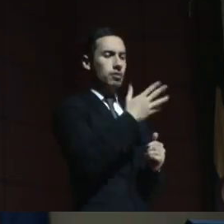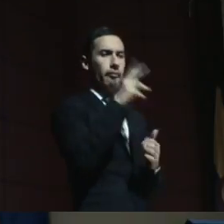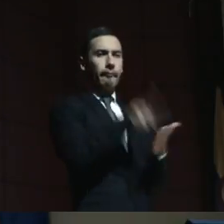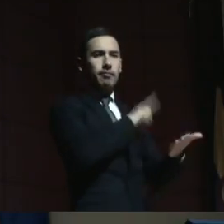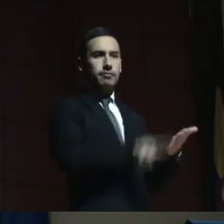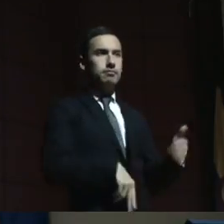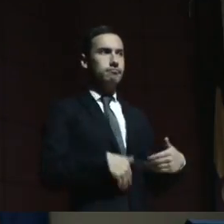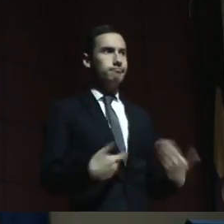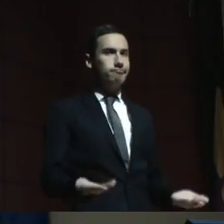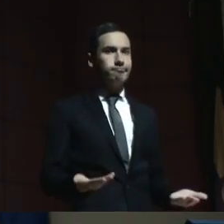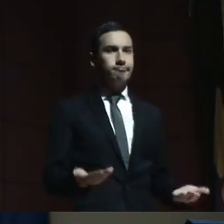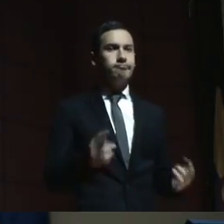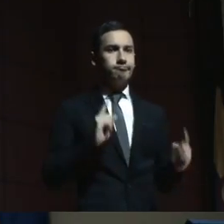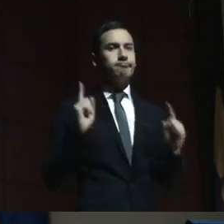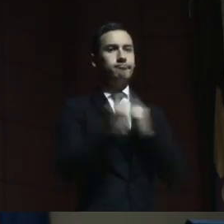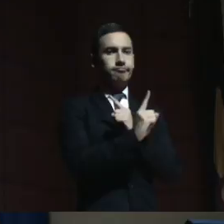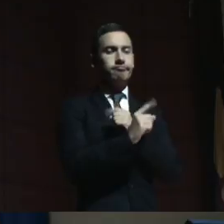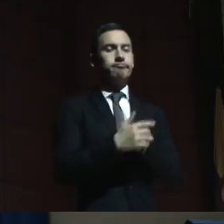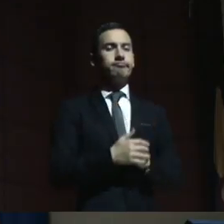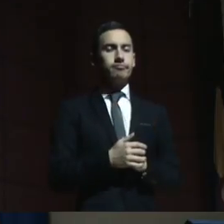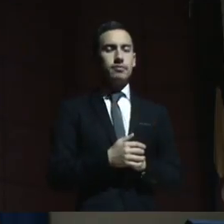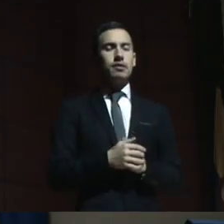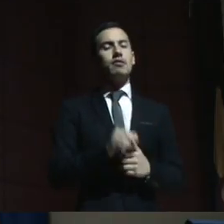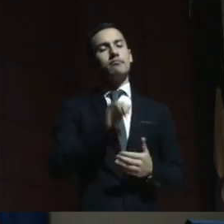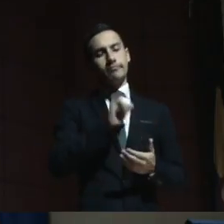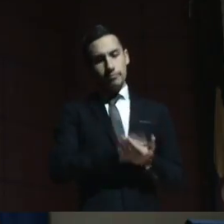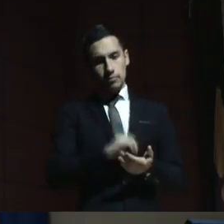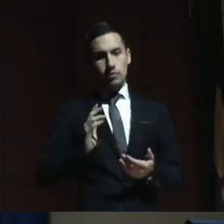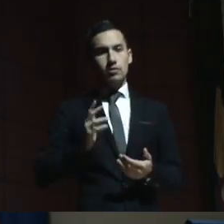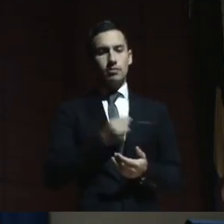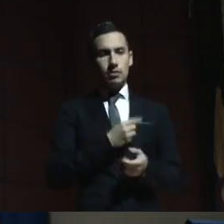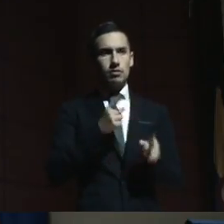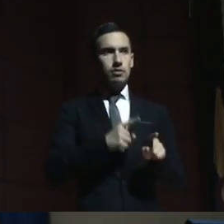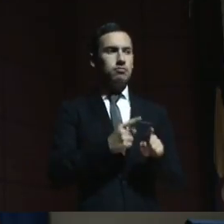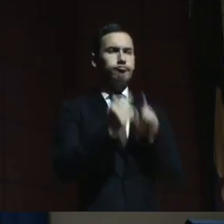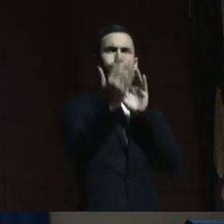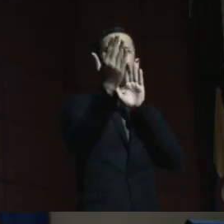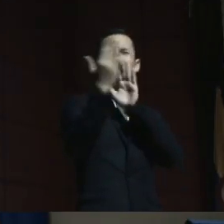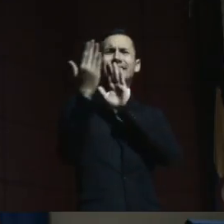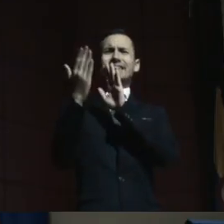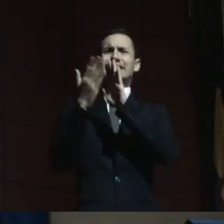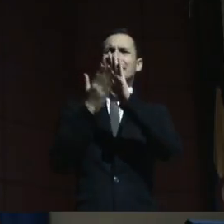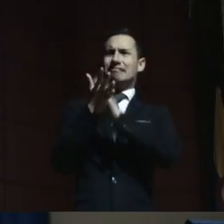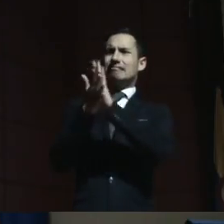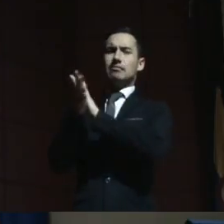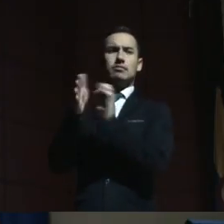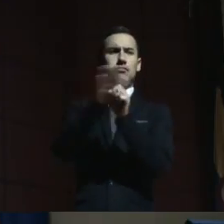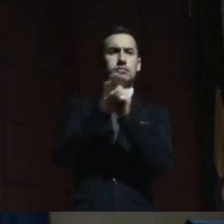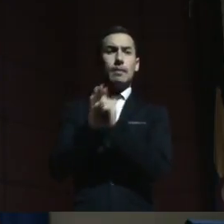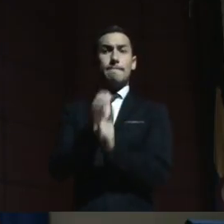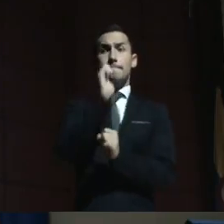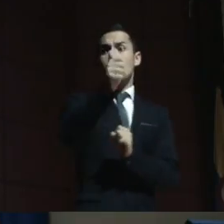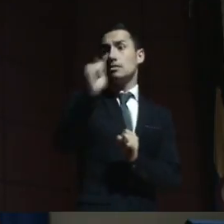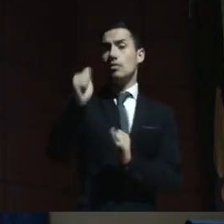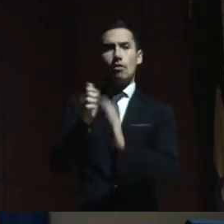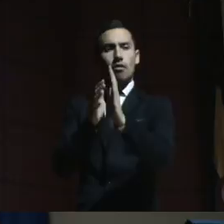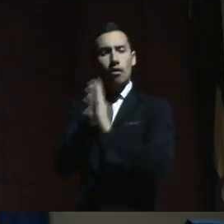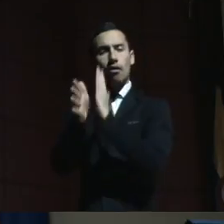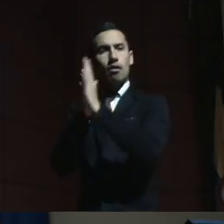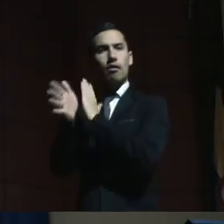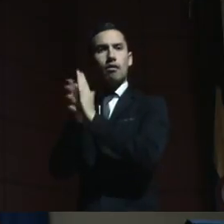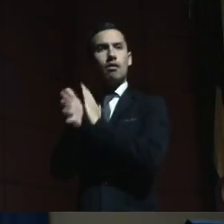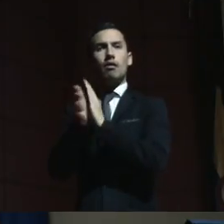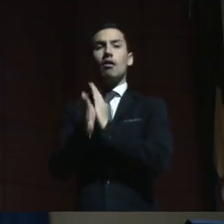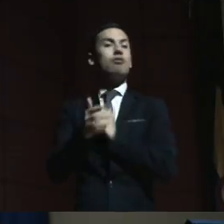Entonces, estamos también enfrentando muchos casos donde ellos mismos manifiestan que